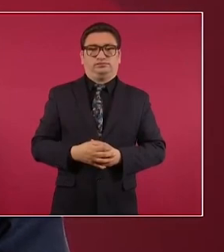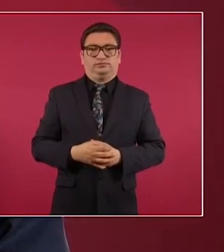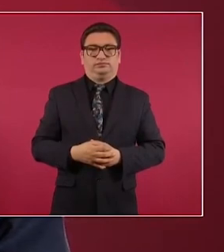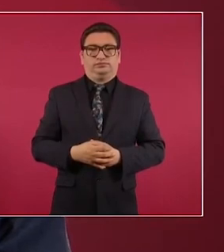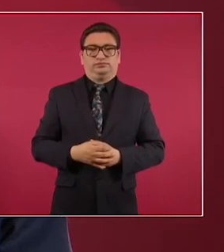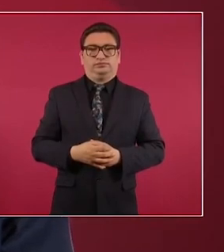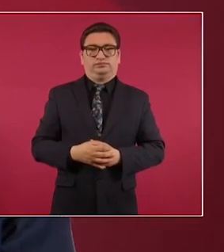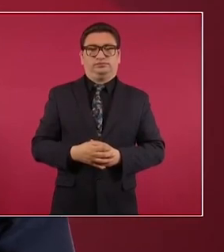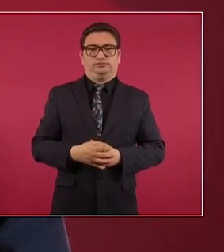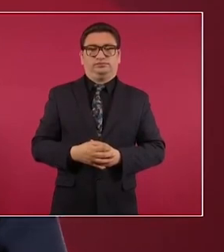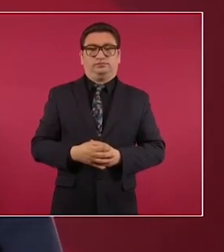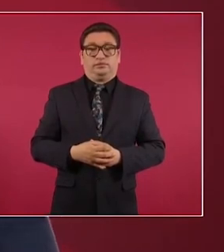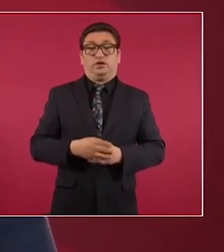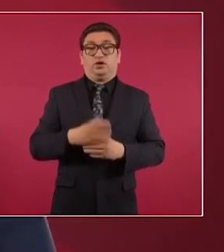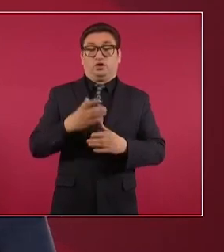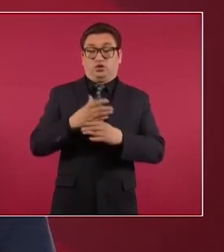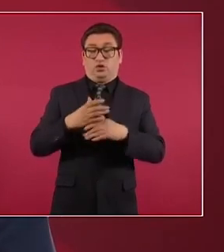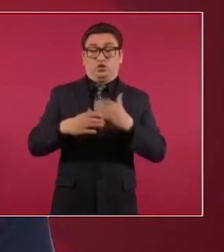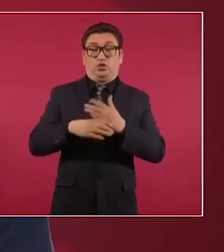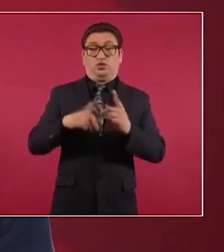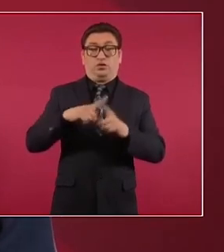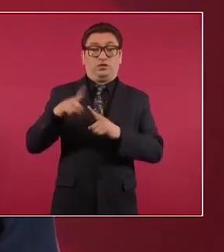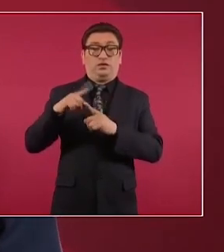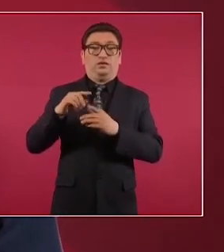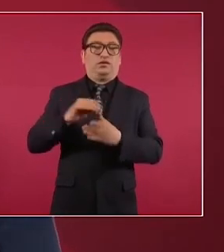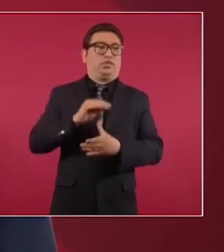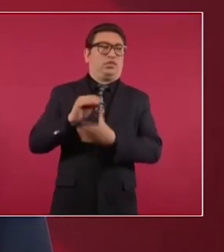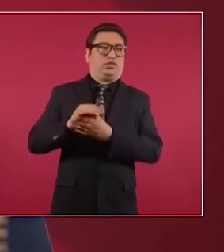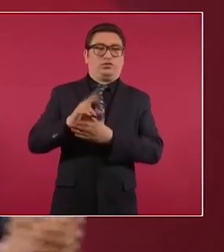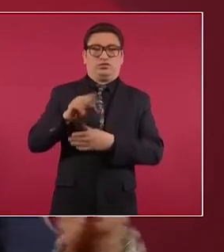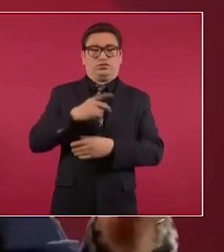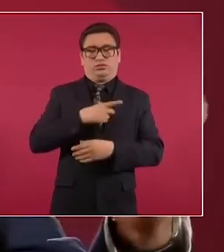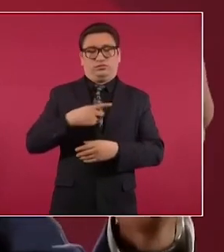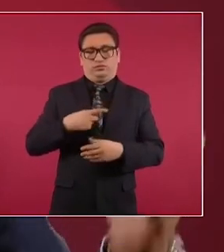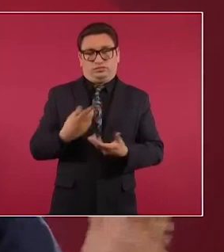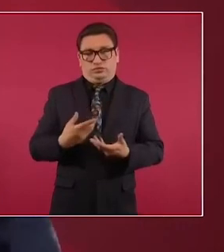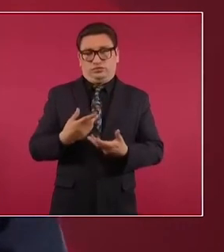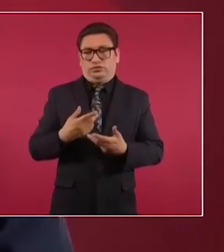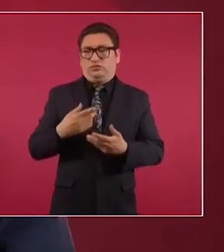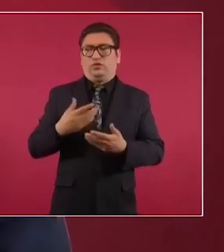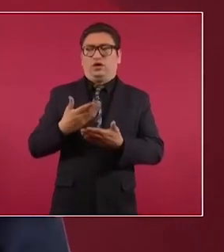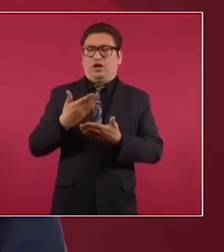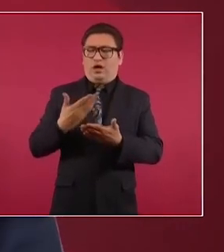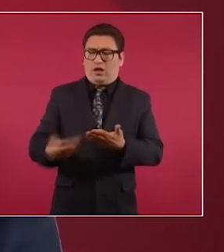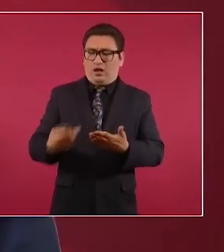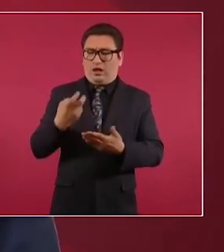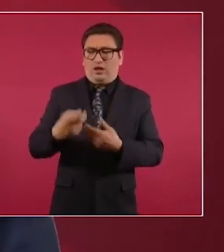a un lado cómo fue que llegamos a esto